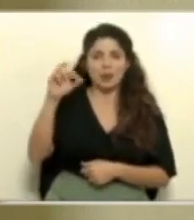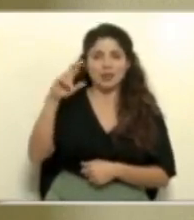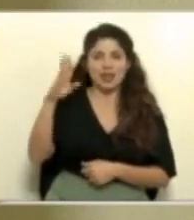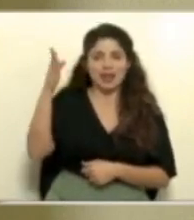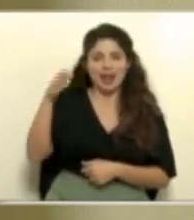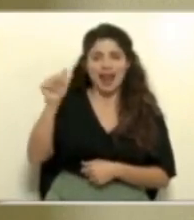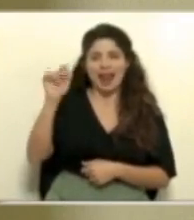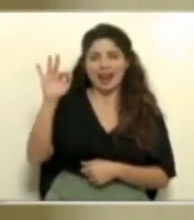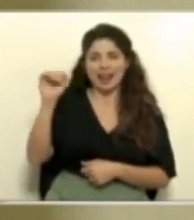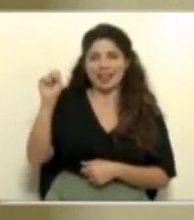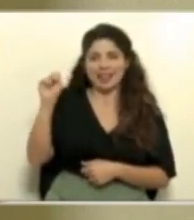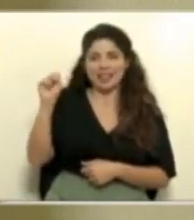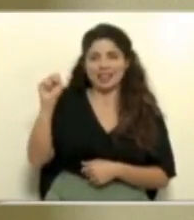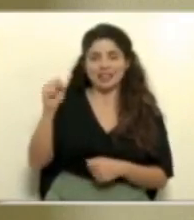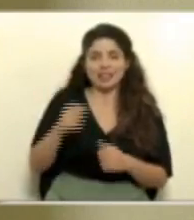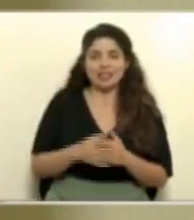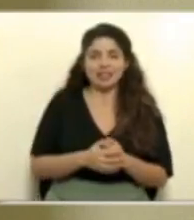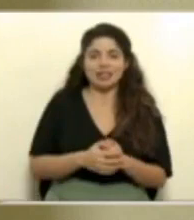alertas